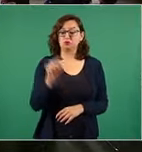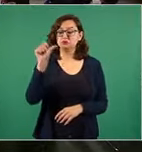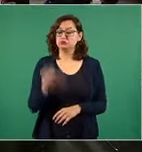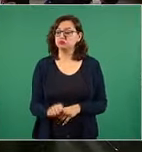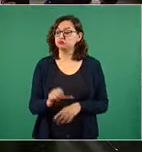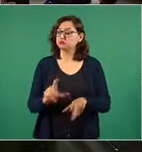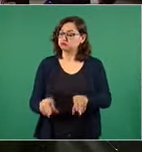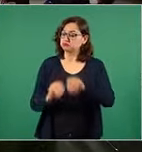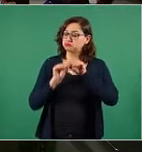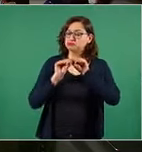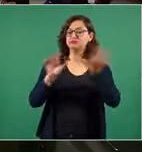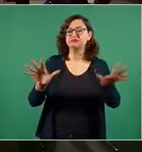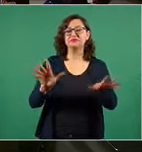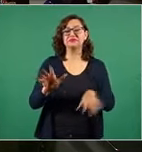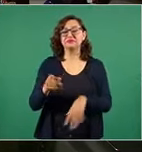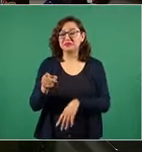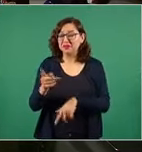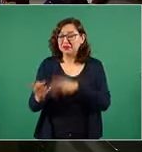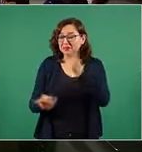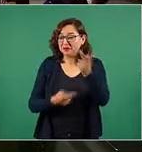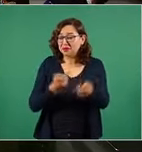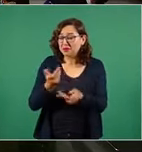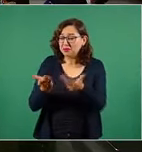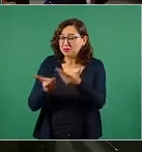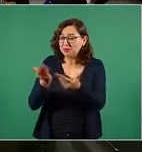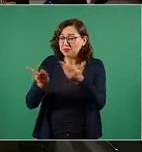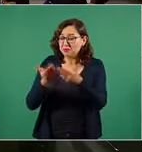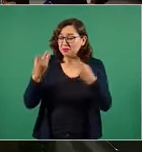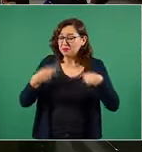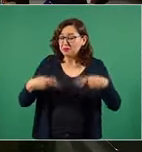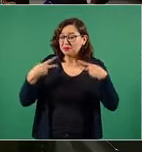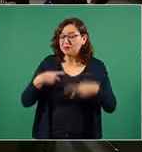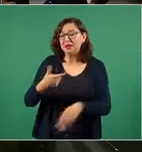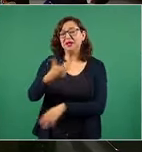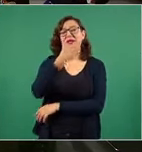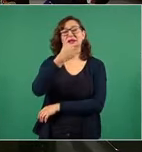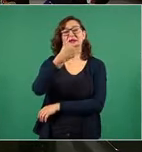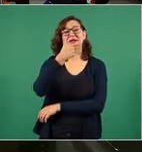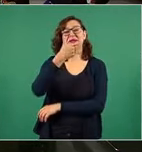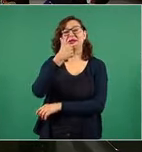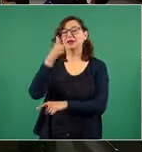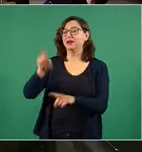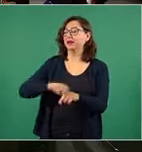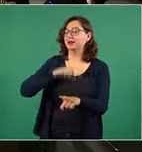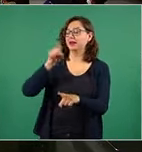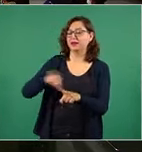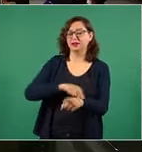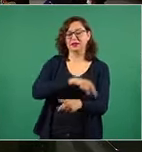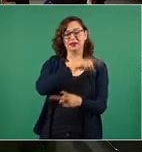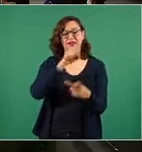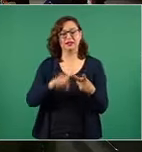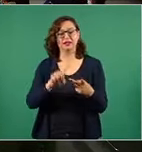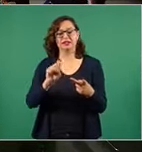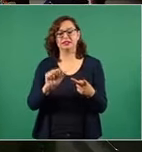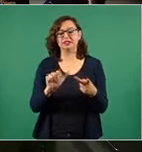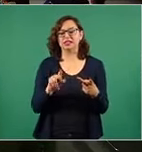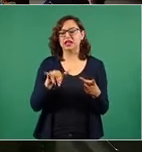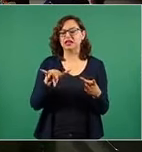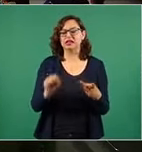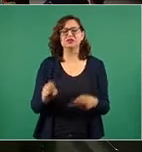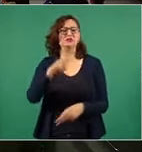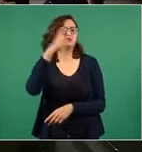que la consulta fue un fracaso. Salinas se pasa entre Israel e Irlanda,